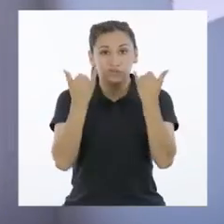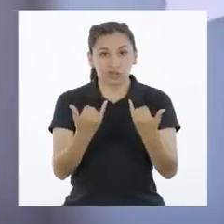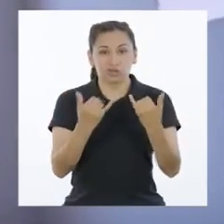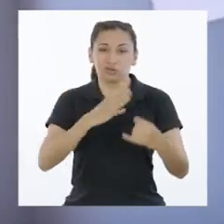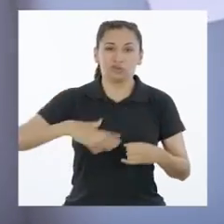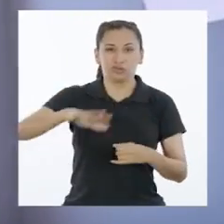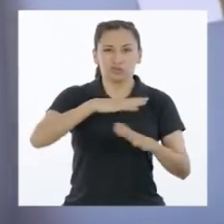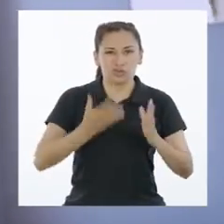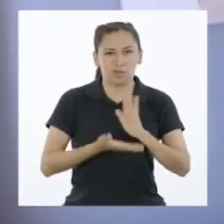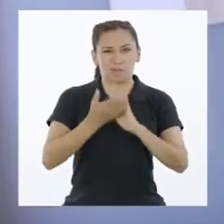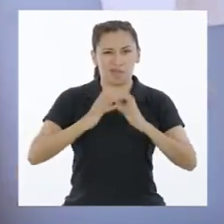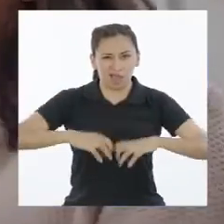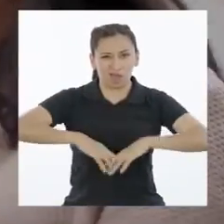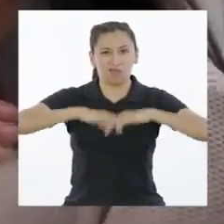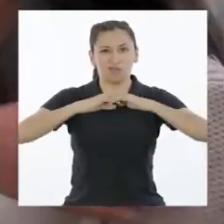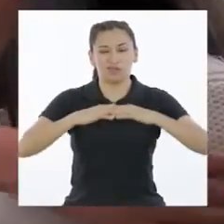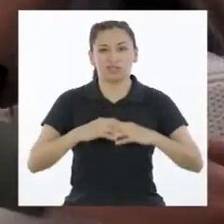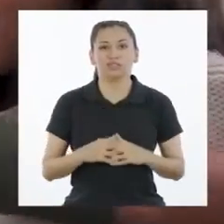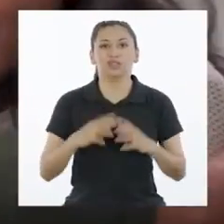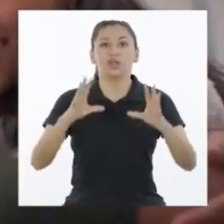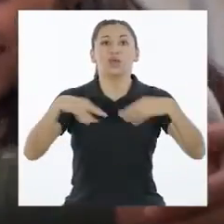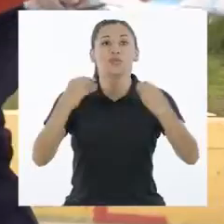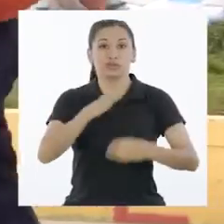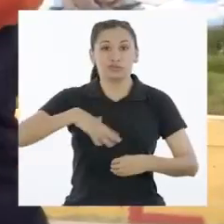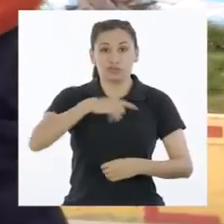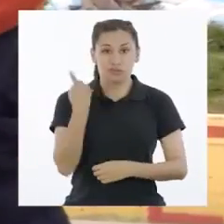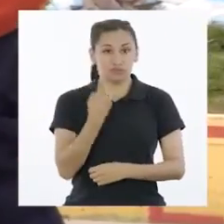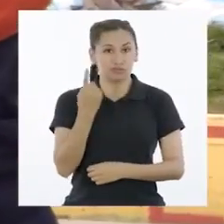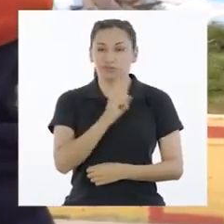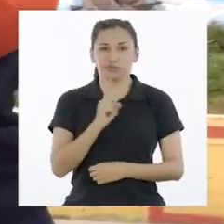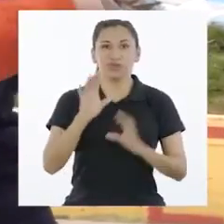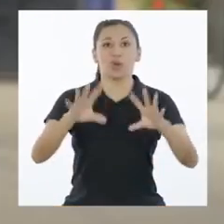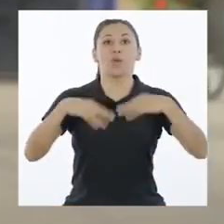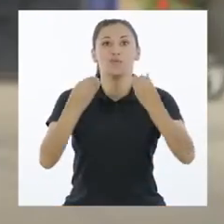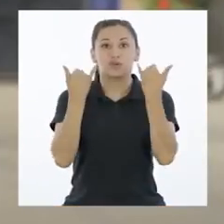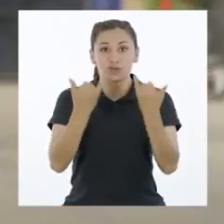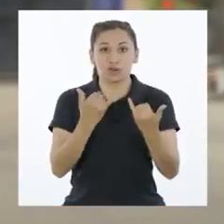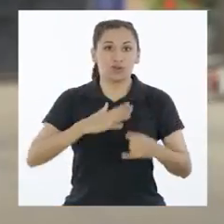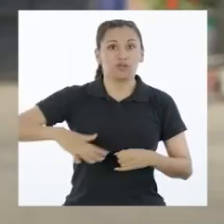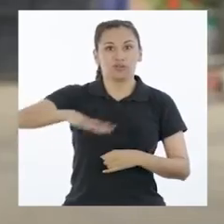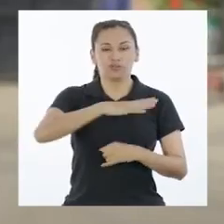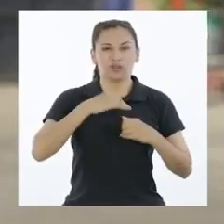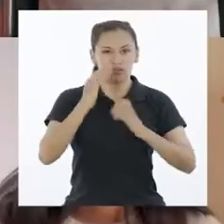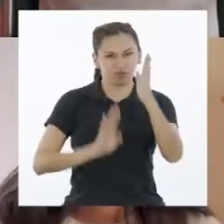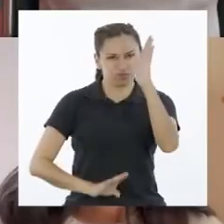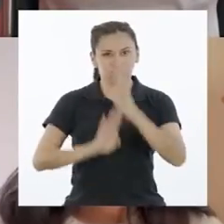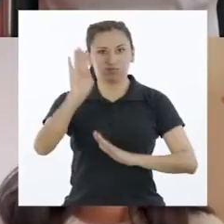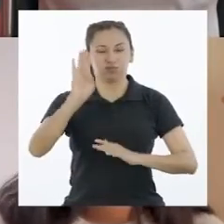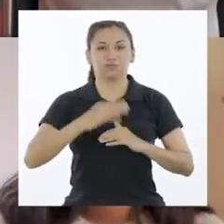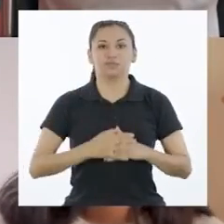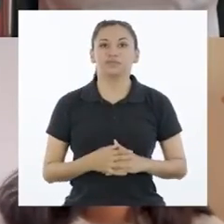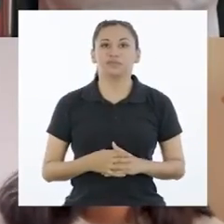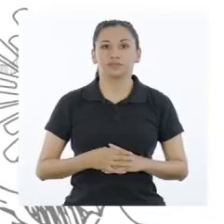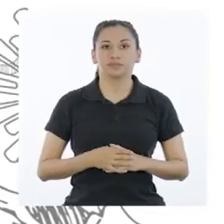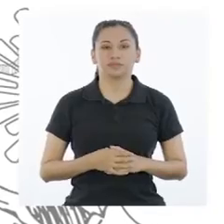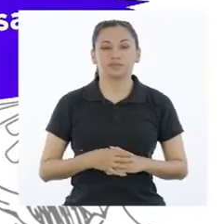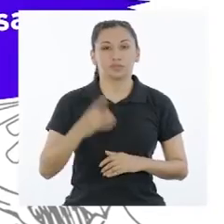Porque hoy somos más fuertes que nunca Porque no estamos solos Porque hoy somos imparables